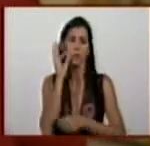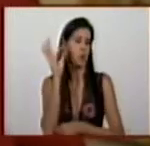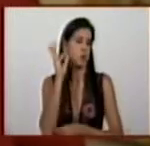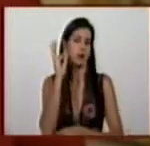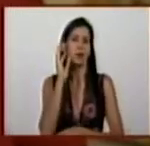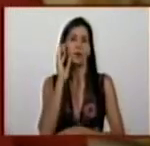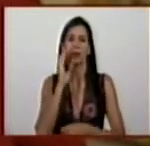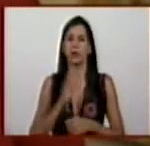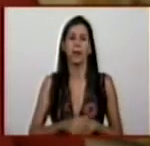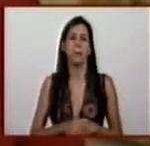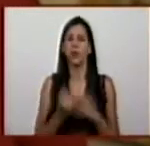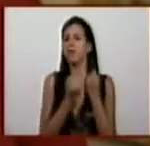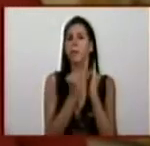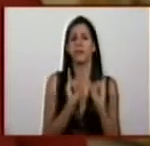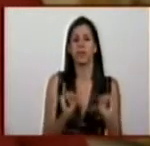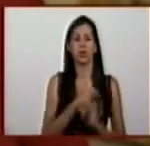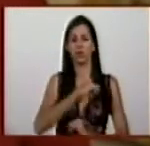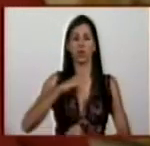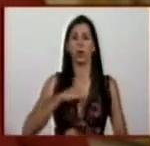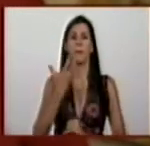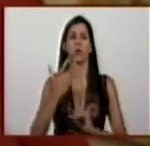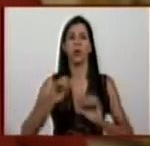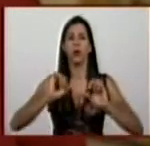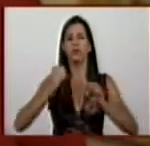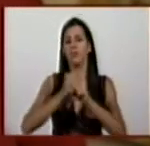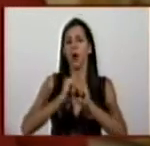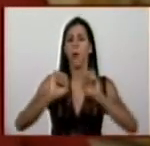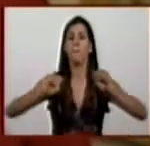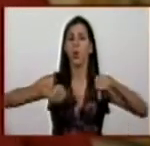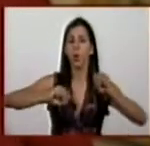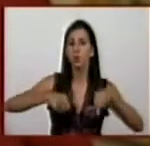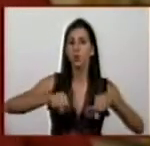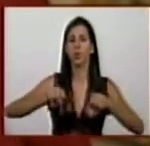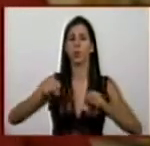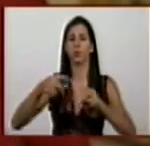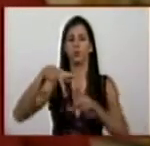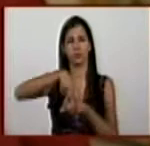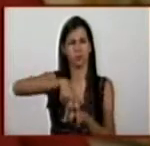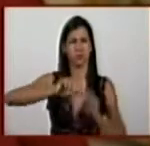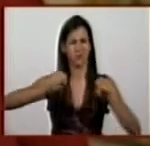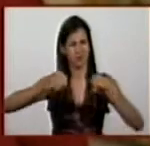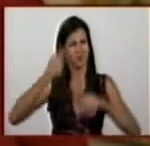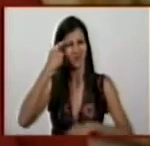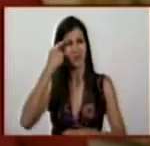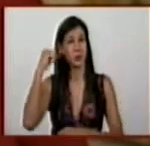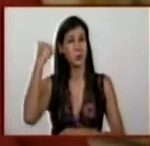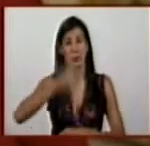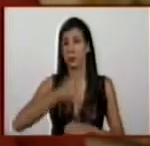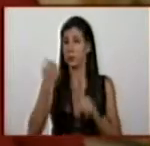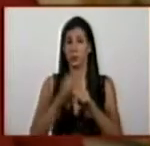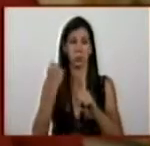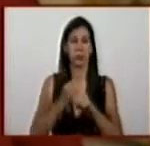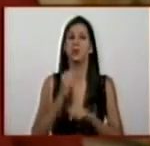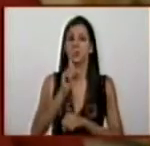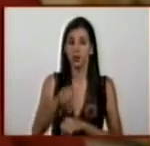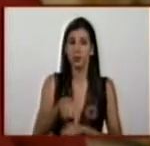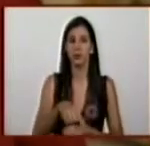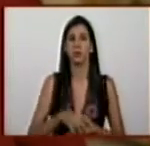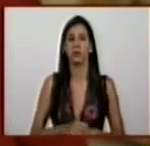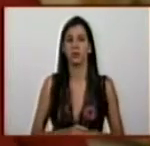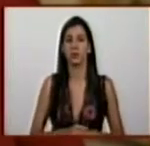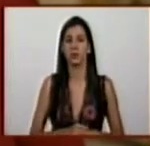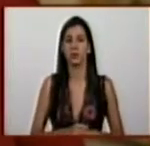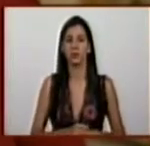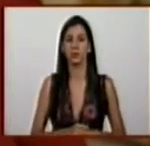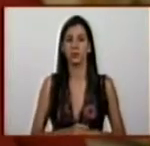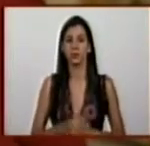Por ejemplo, los motorizados, los mototaxistas que tanto han trabajado, incluso en la redacción